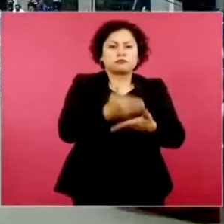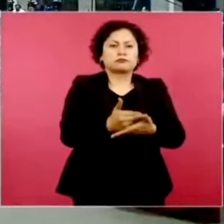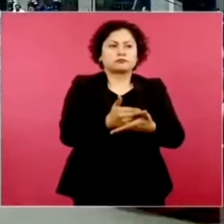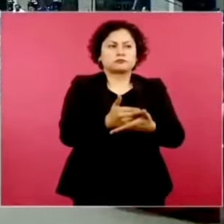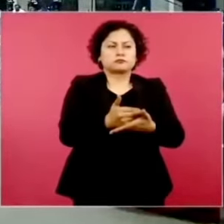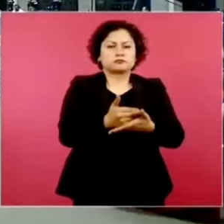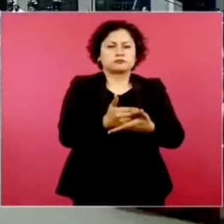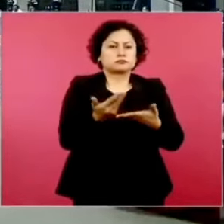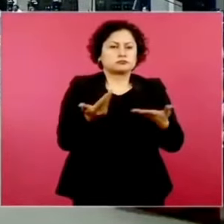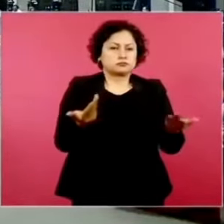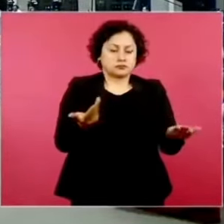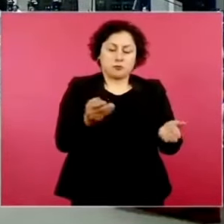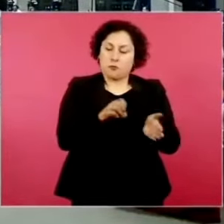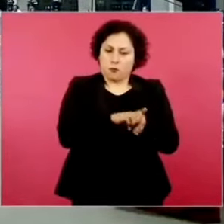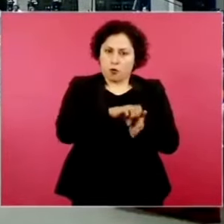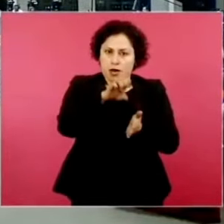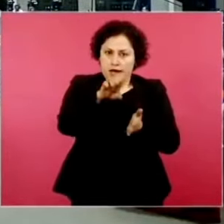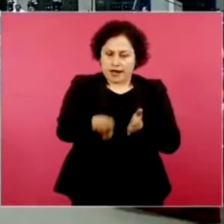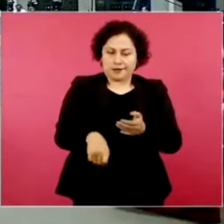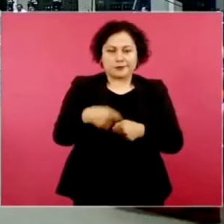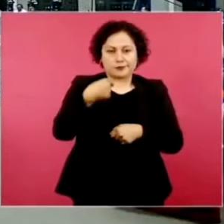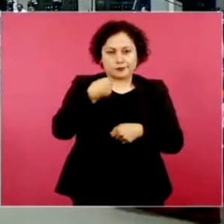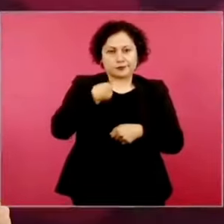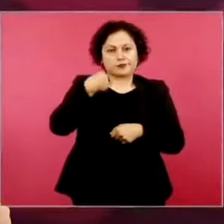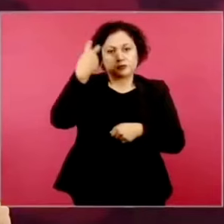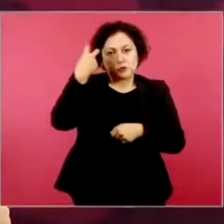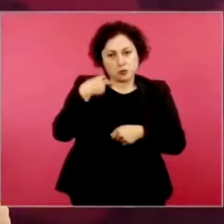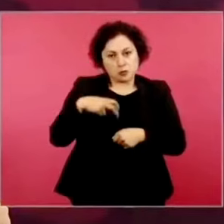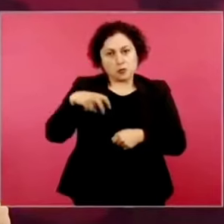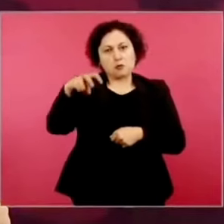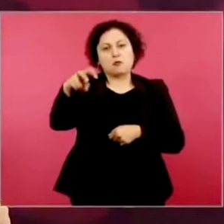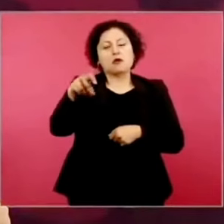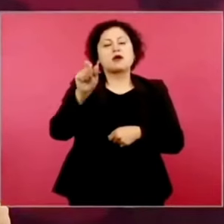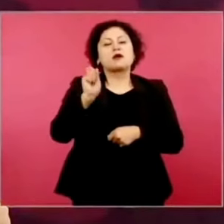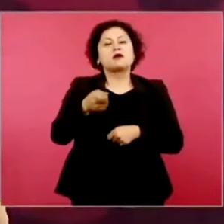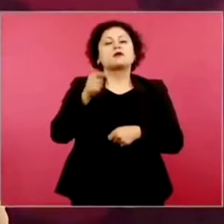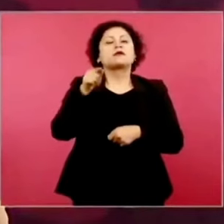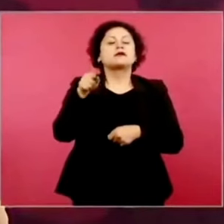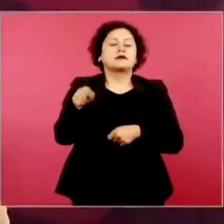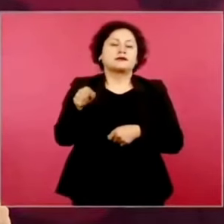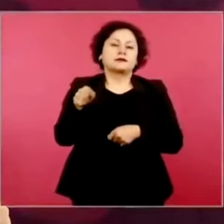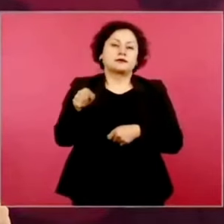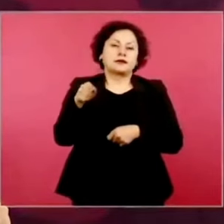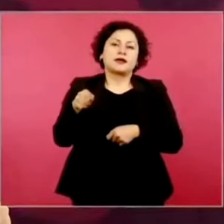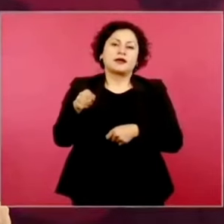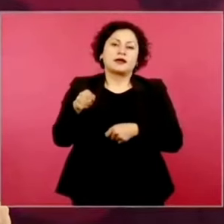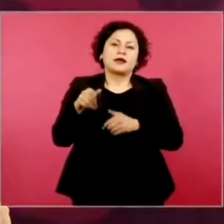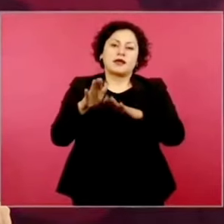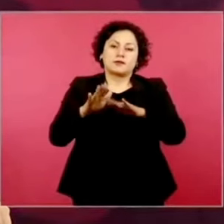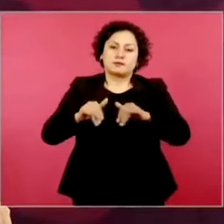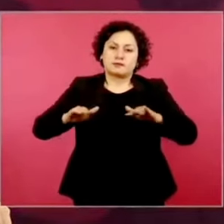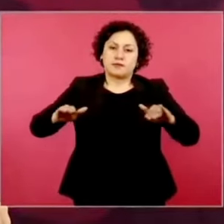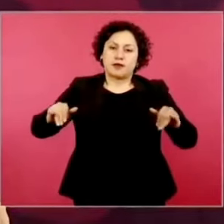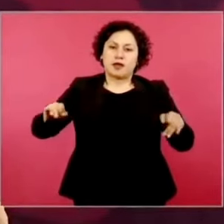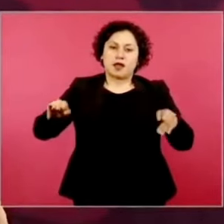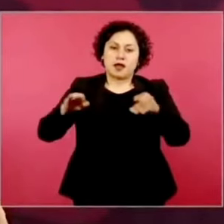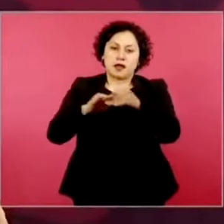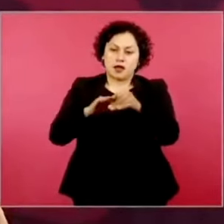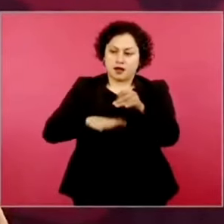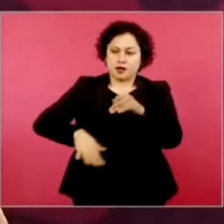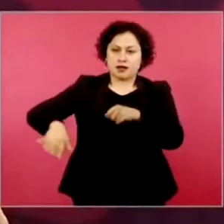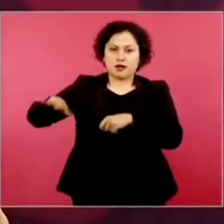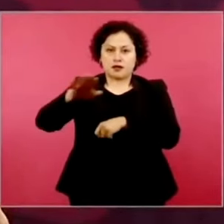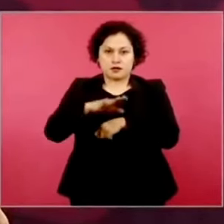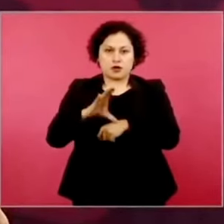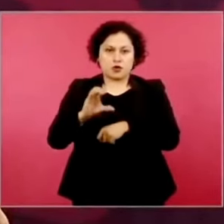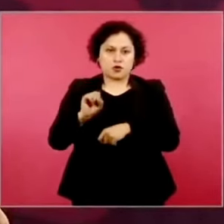Si yo voy a una gira por la Costa Chica, ya sé que me tengo que parar 20